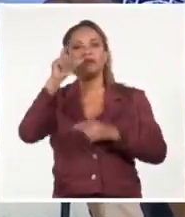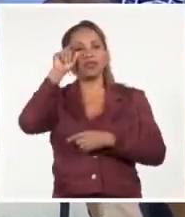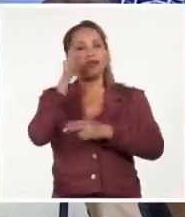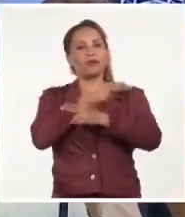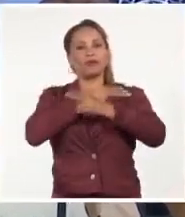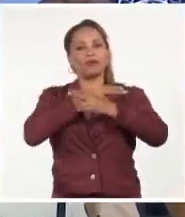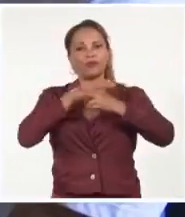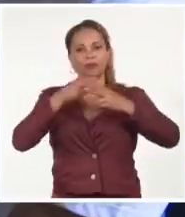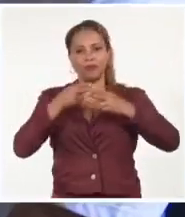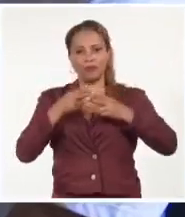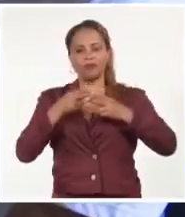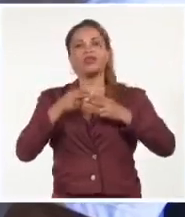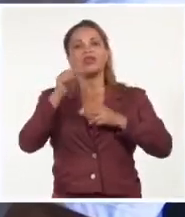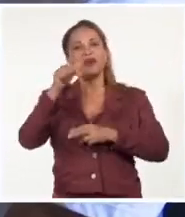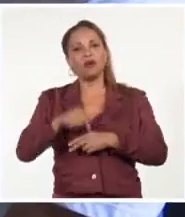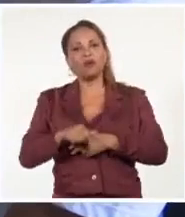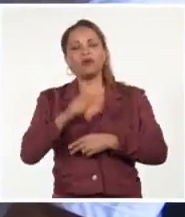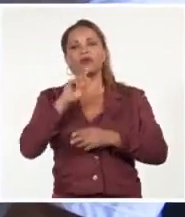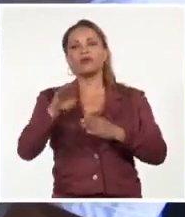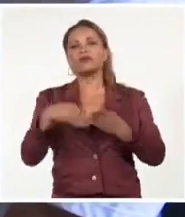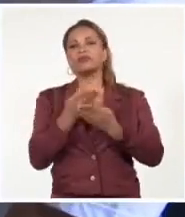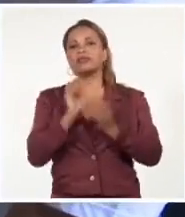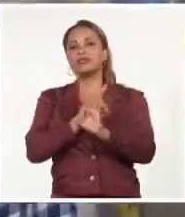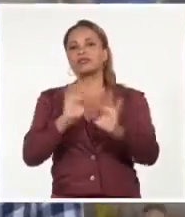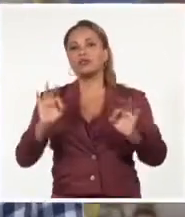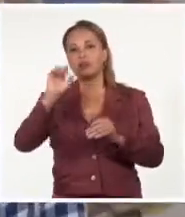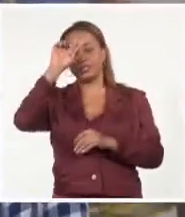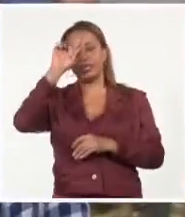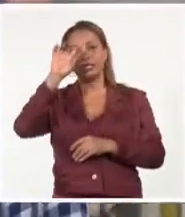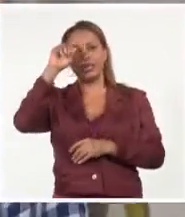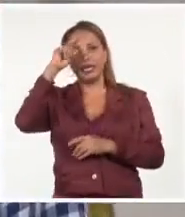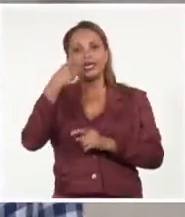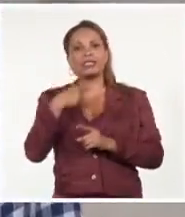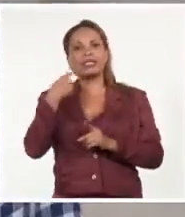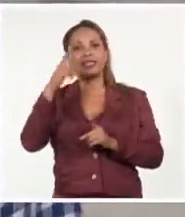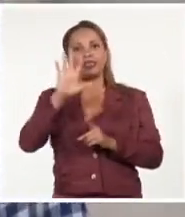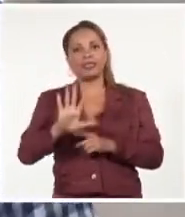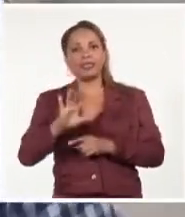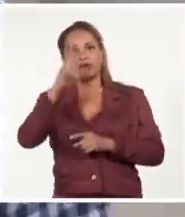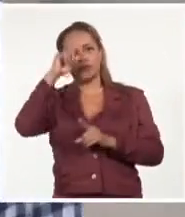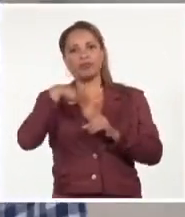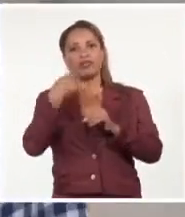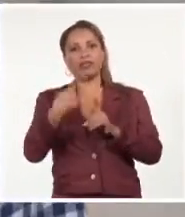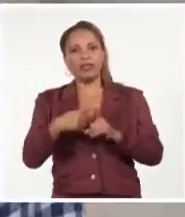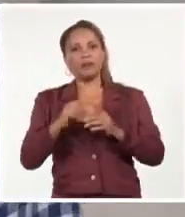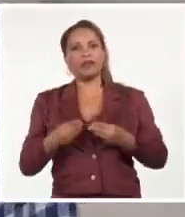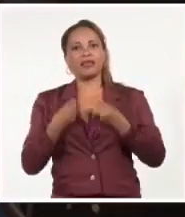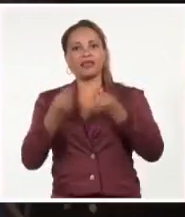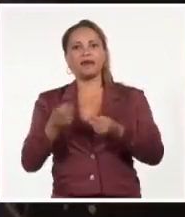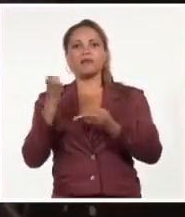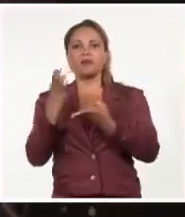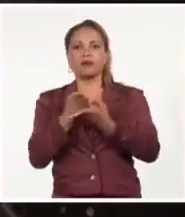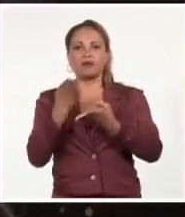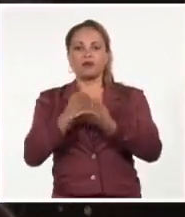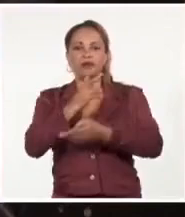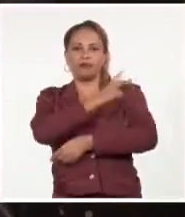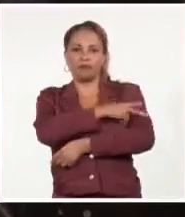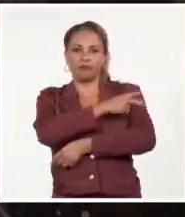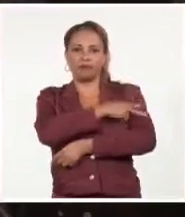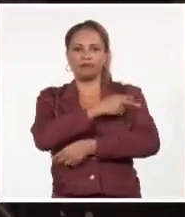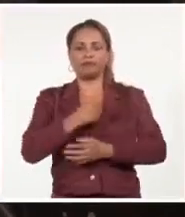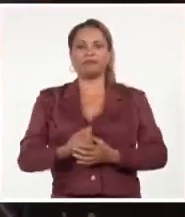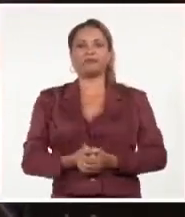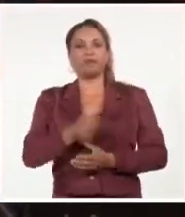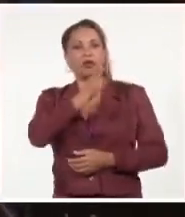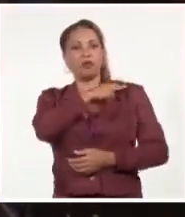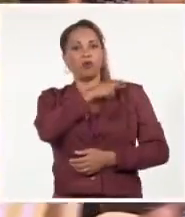Y hoy, justamente en un día tan especial como el 5 de septiembre, le estamos devolviendo al barrio su secundaria básica. Las autoridades de